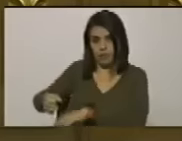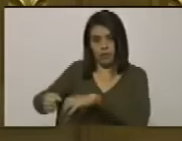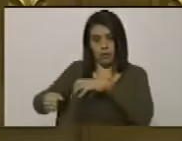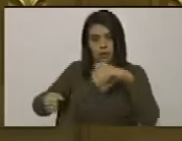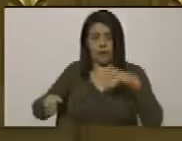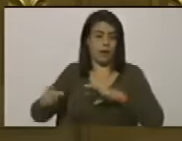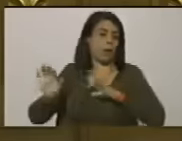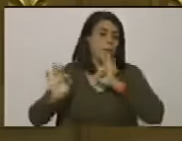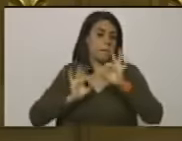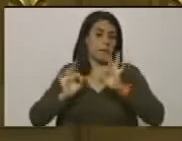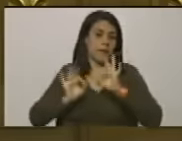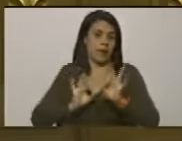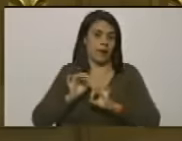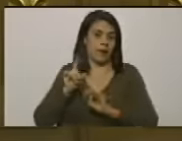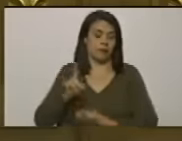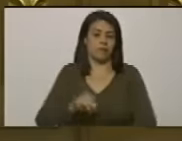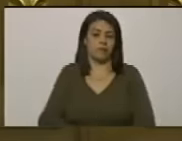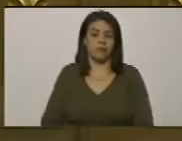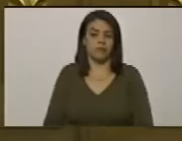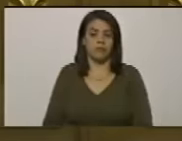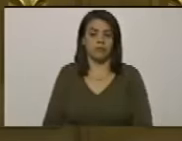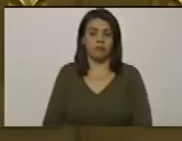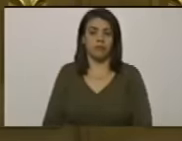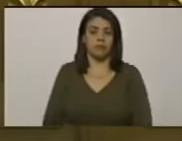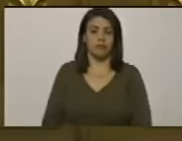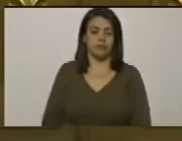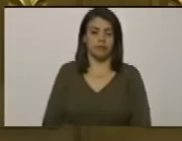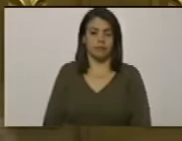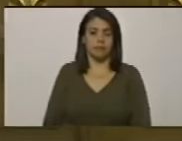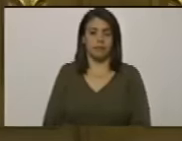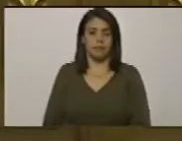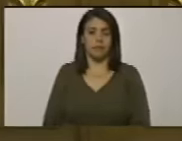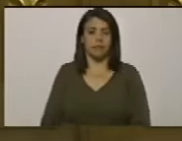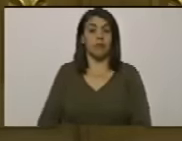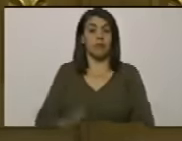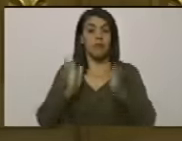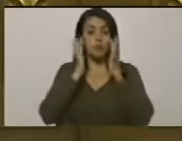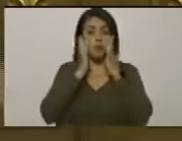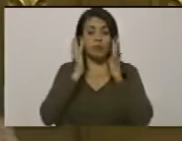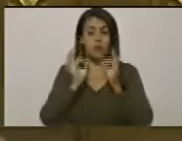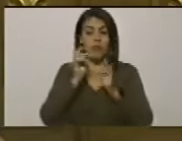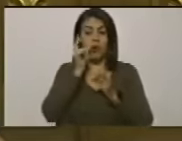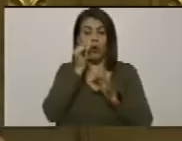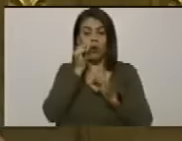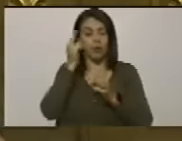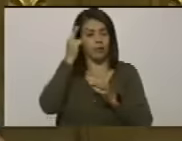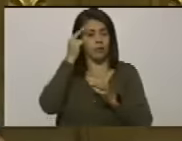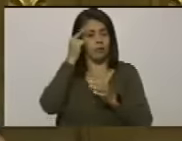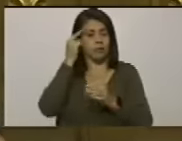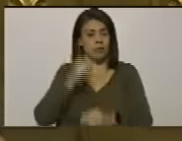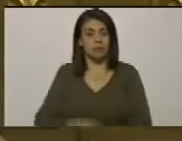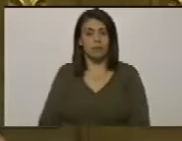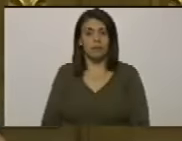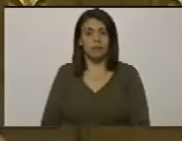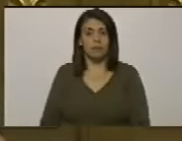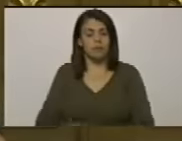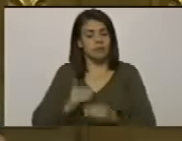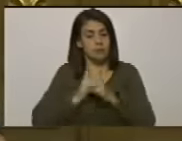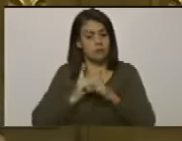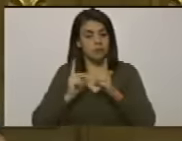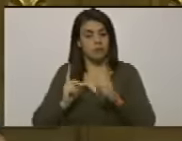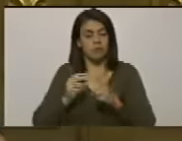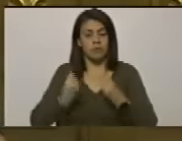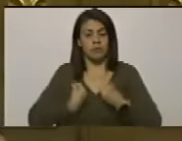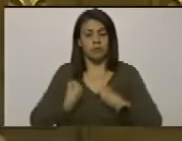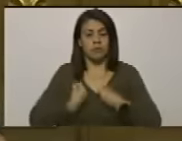logística que él la llevaba como dice como una pequeña reserva lo que es la precaución de un hombre que sabe de estar dispuesto a vivir